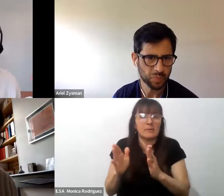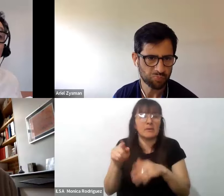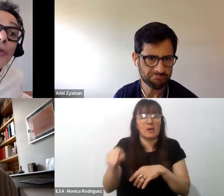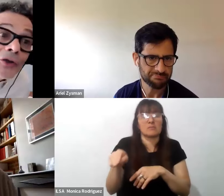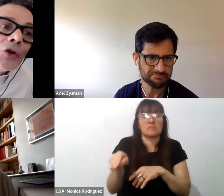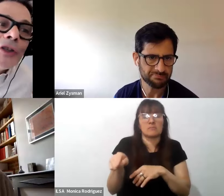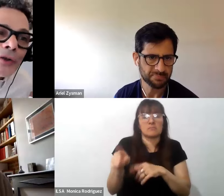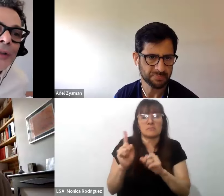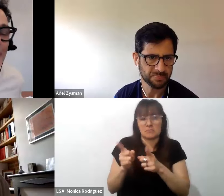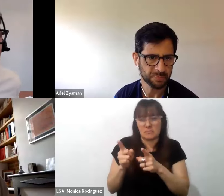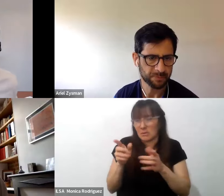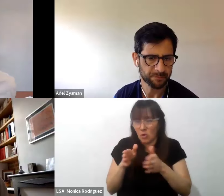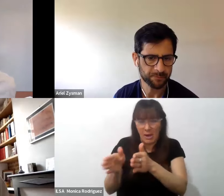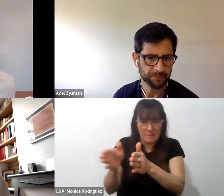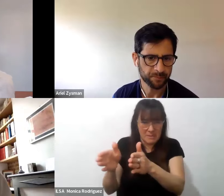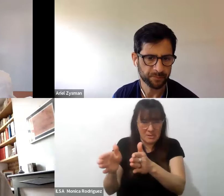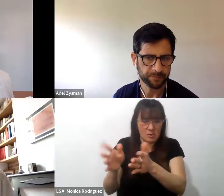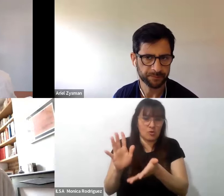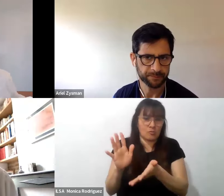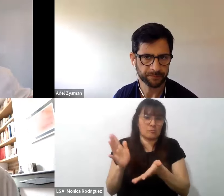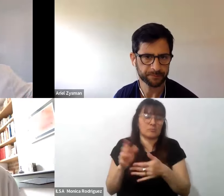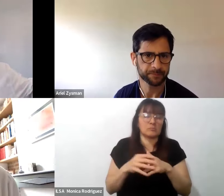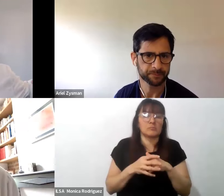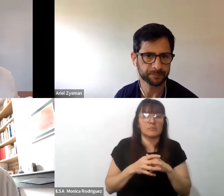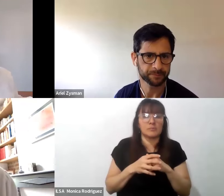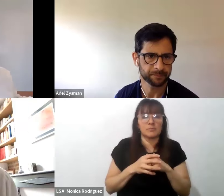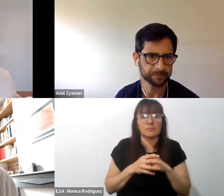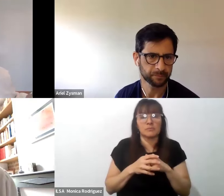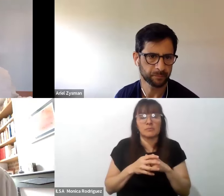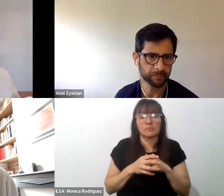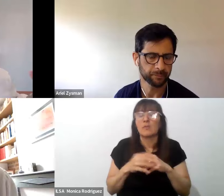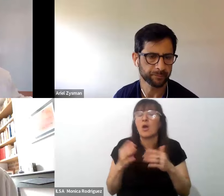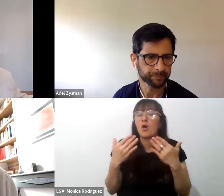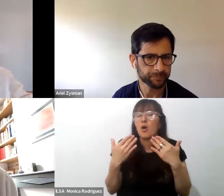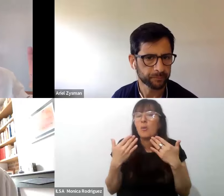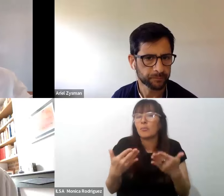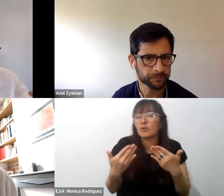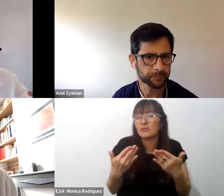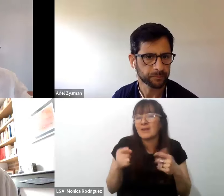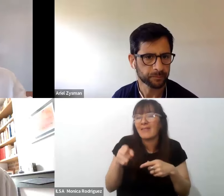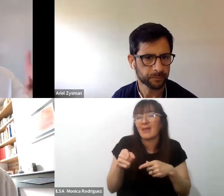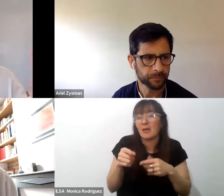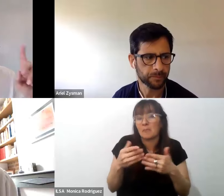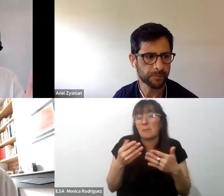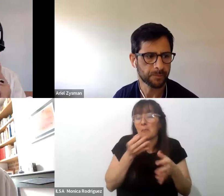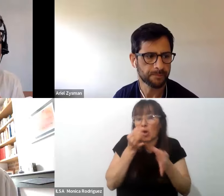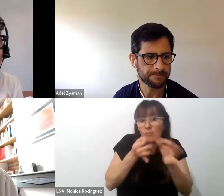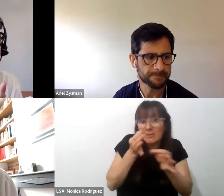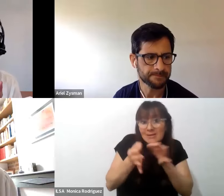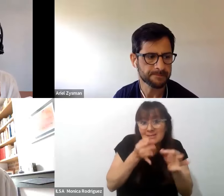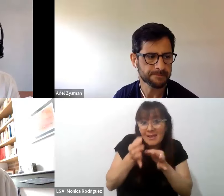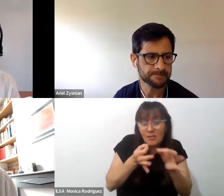esa fusión de horizontes dirían los hermeneutas la posibilidad de entrar en una conversación donde la